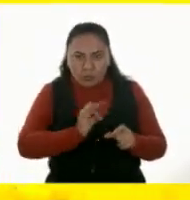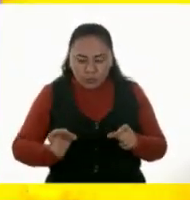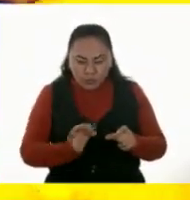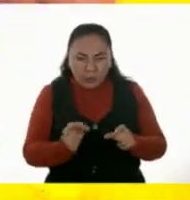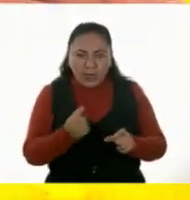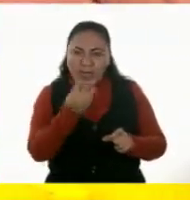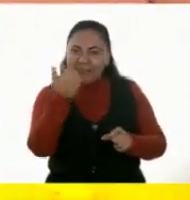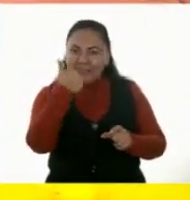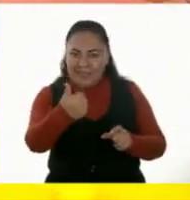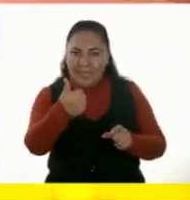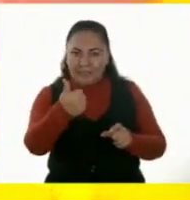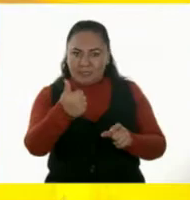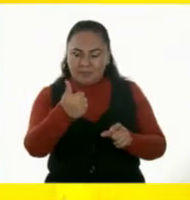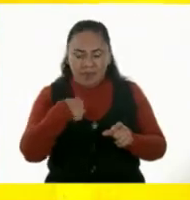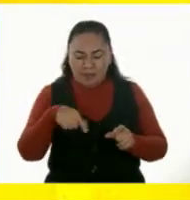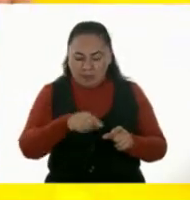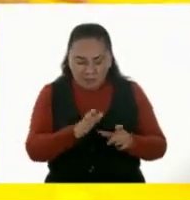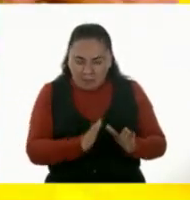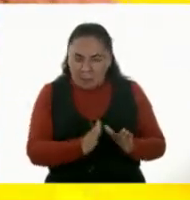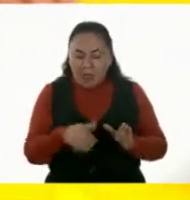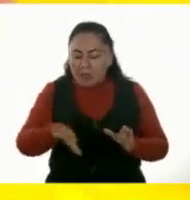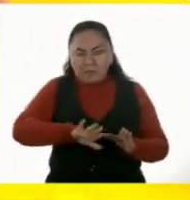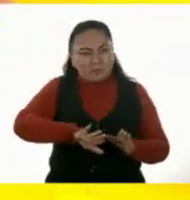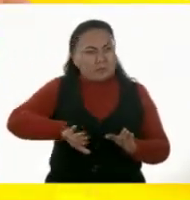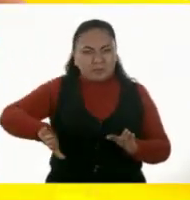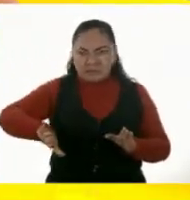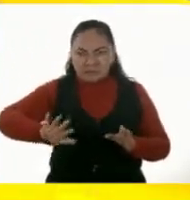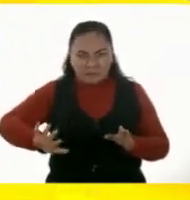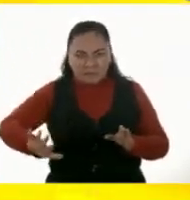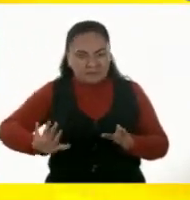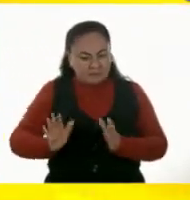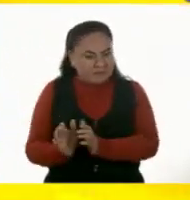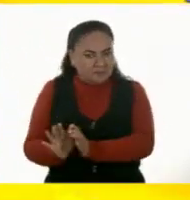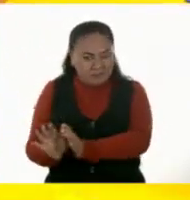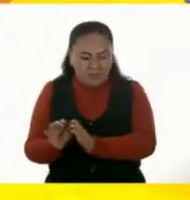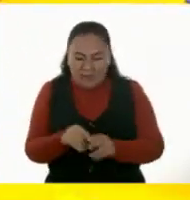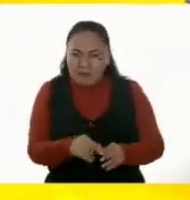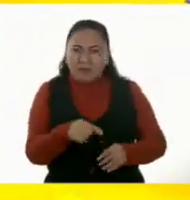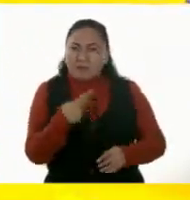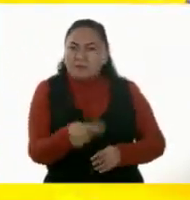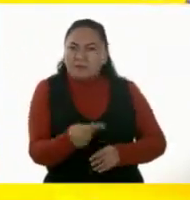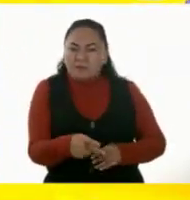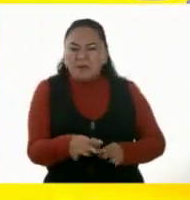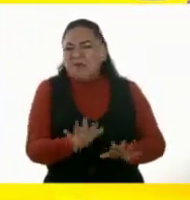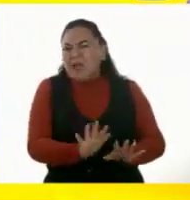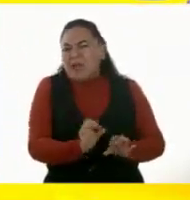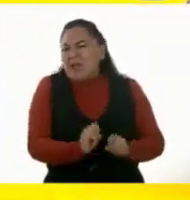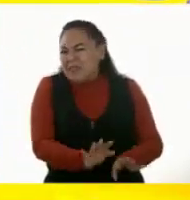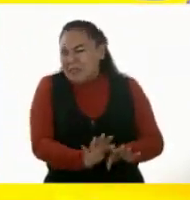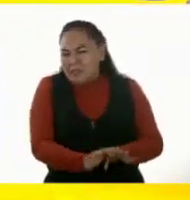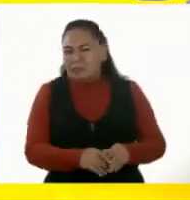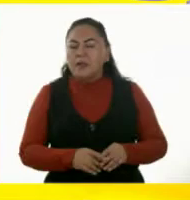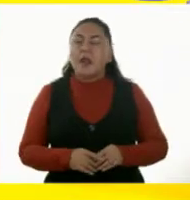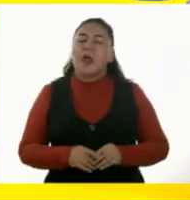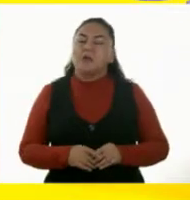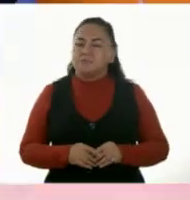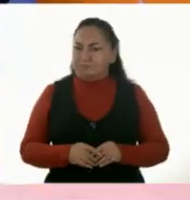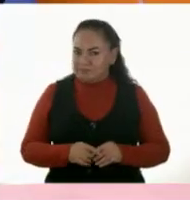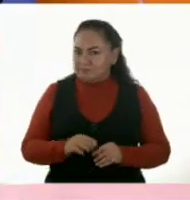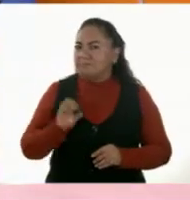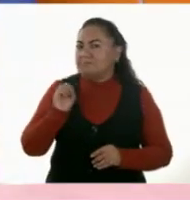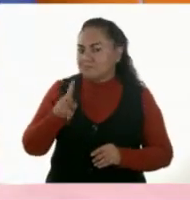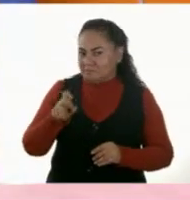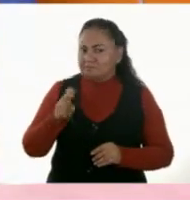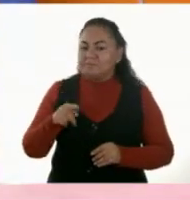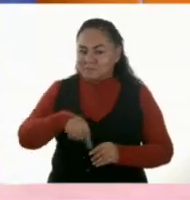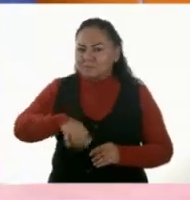seis, hacerlas a un lado y dejarlas aquí en un montoncito, pues como desorganizado. Ok, y ya tenemos ahí